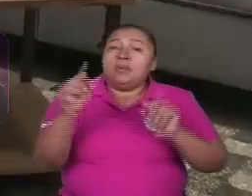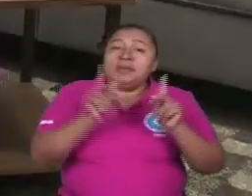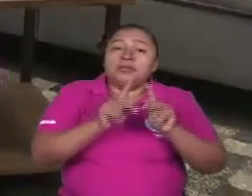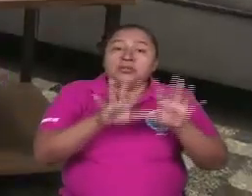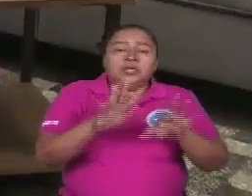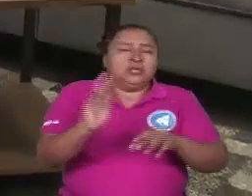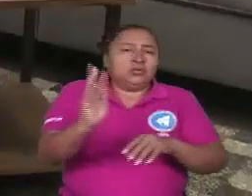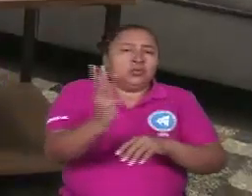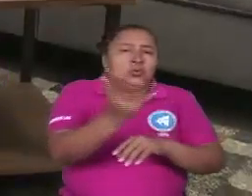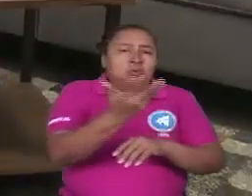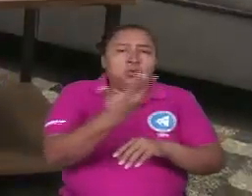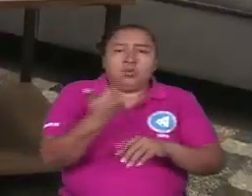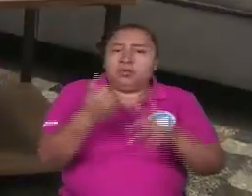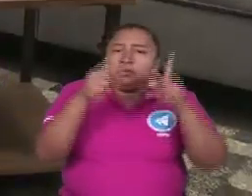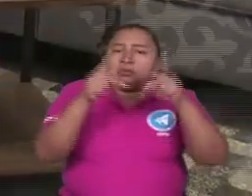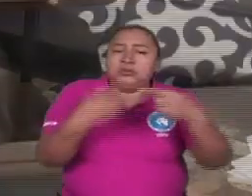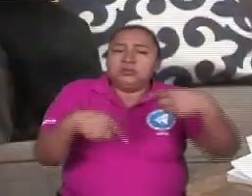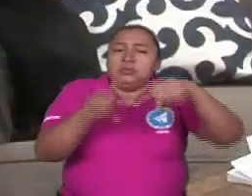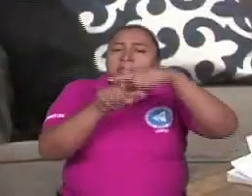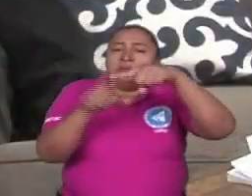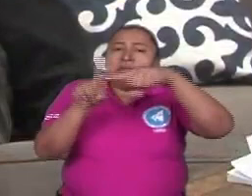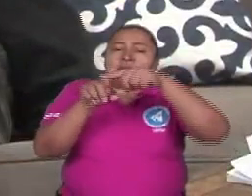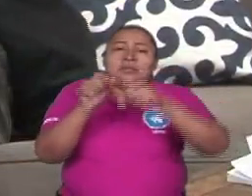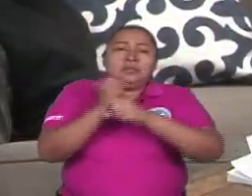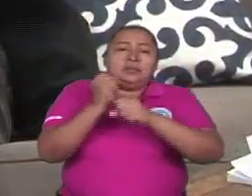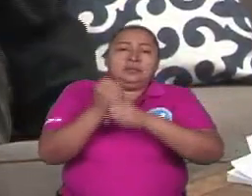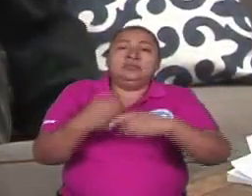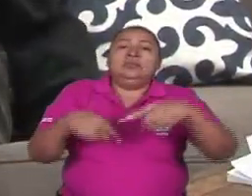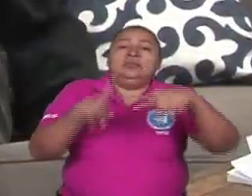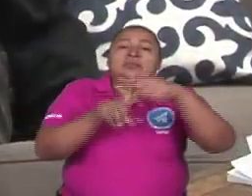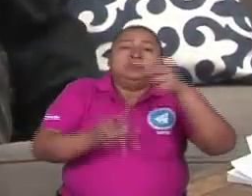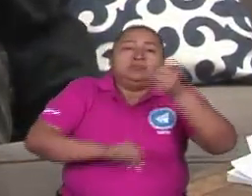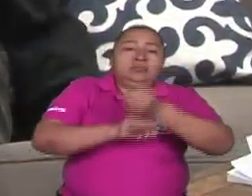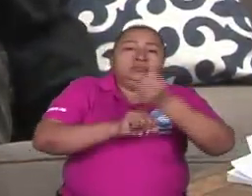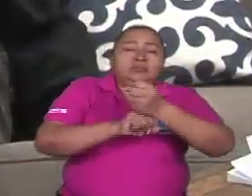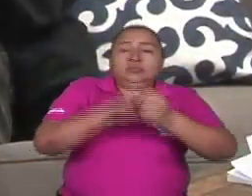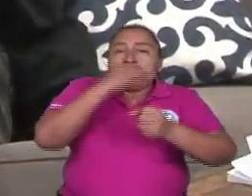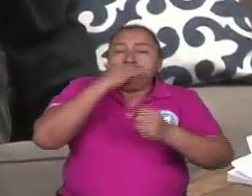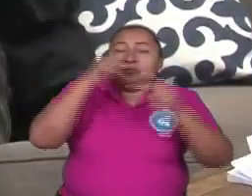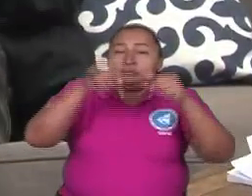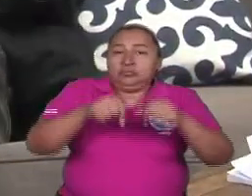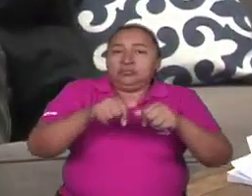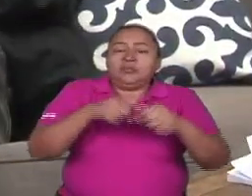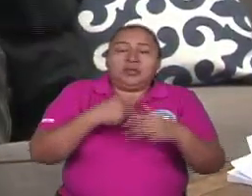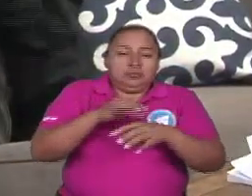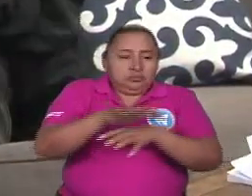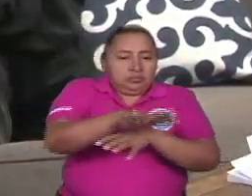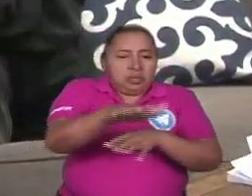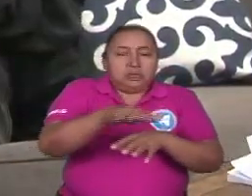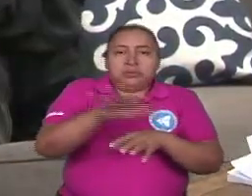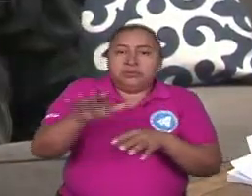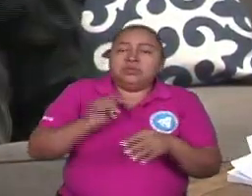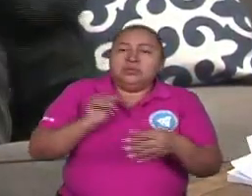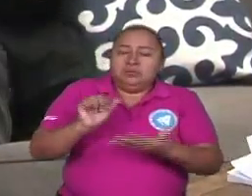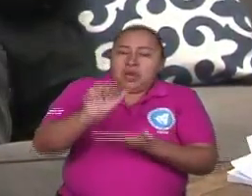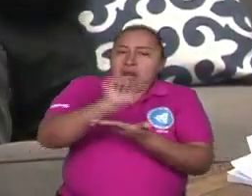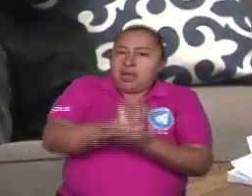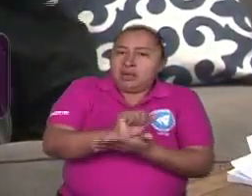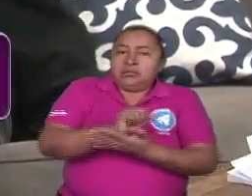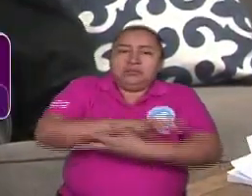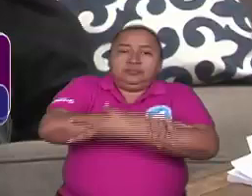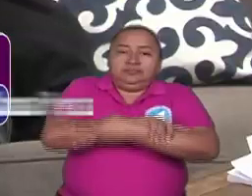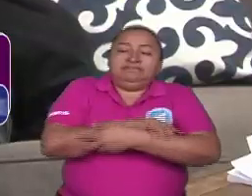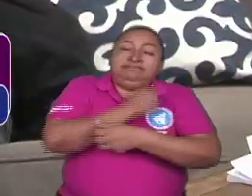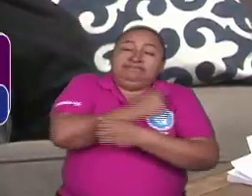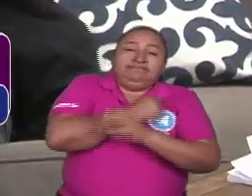todos aquellos que se sumaran a los esfuerzos de la revolución tenían espacio aquí. Es más, la propuesta de alianza, de reconciliación,